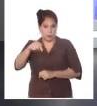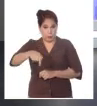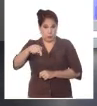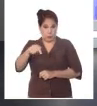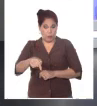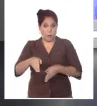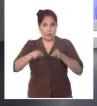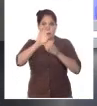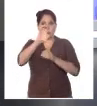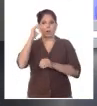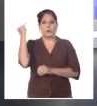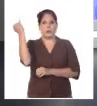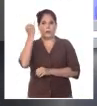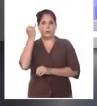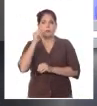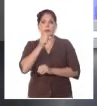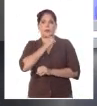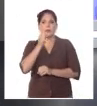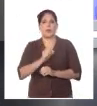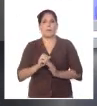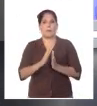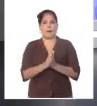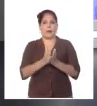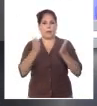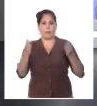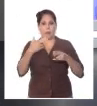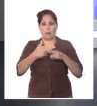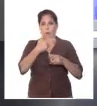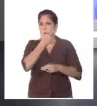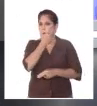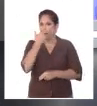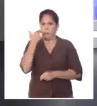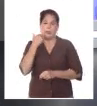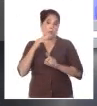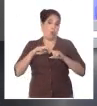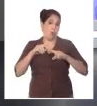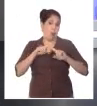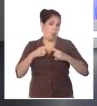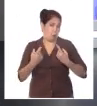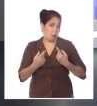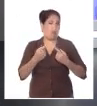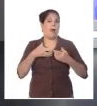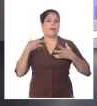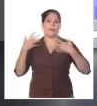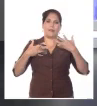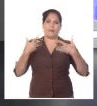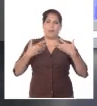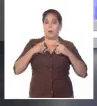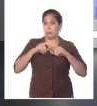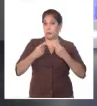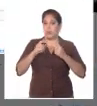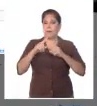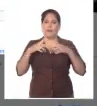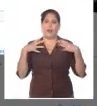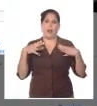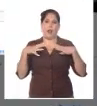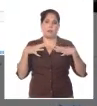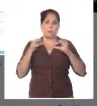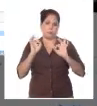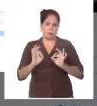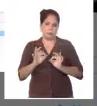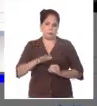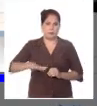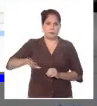Instituto Internacional de Periodismo José Martí como parte de las actividades que celebra el centro a propósito de sus cuatro décadas de